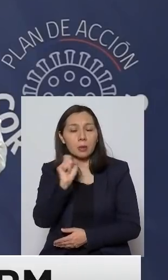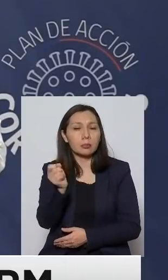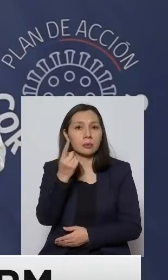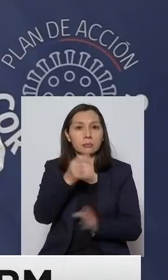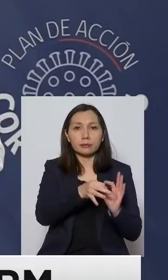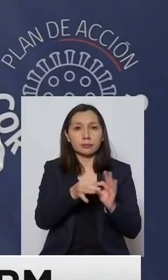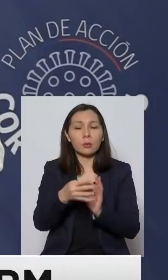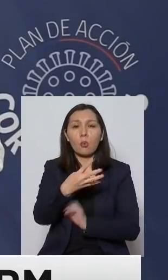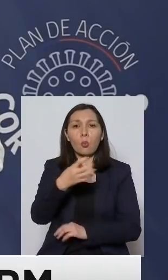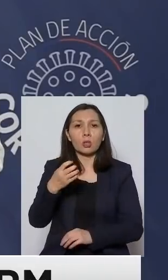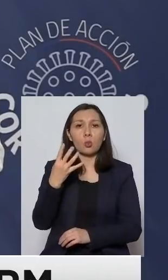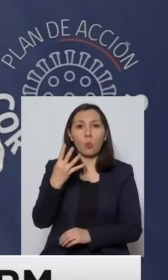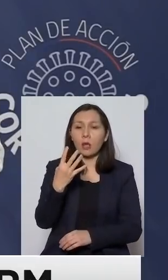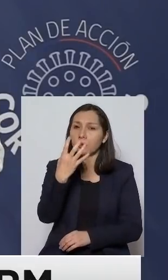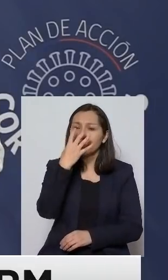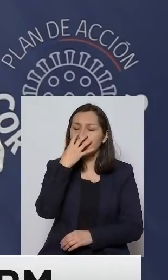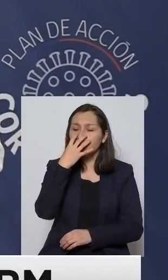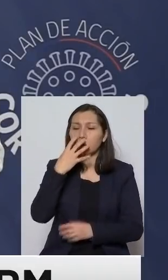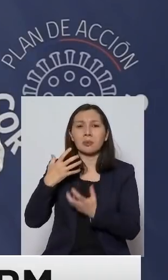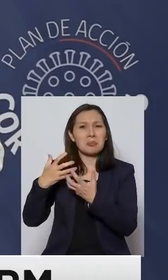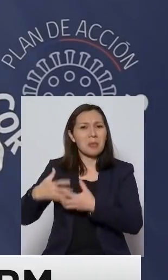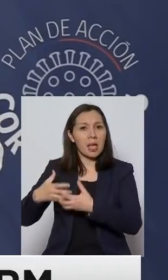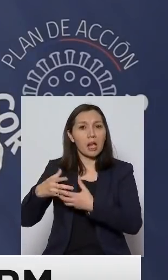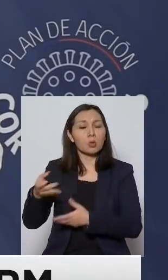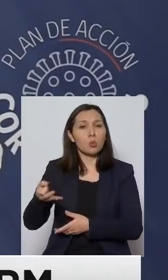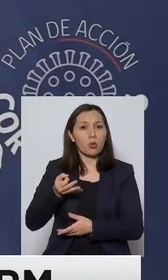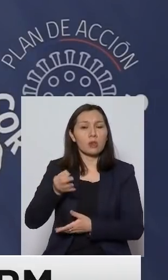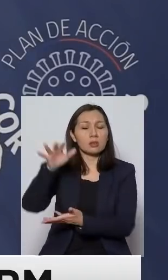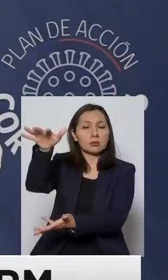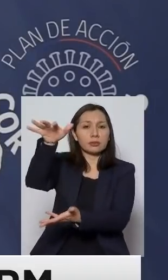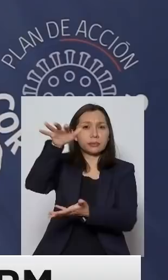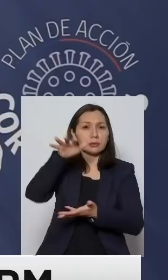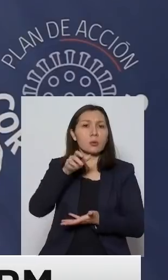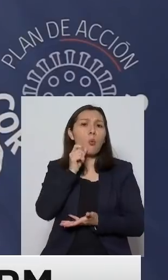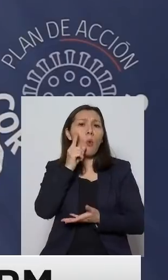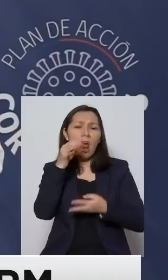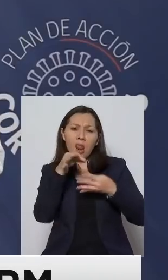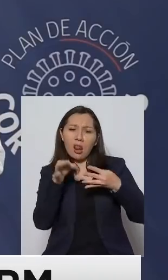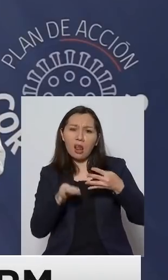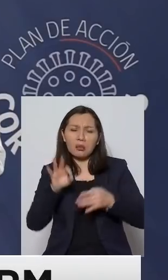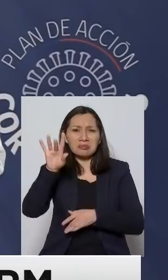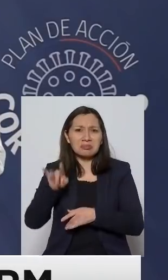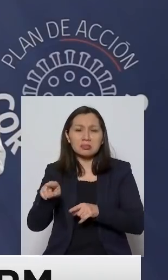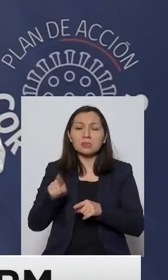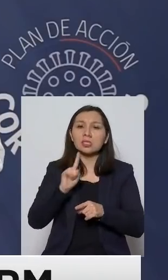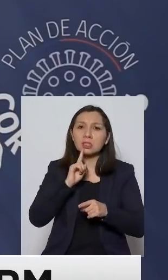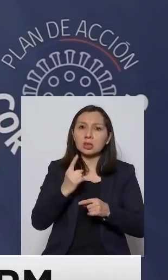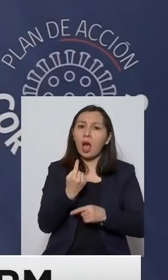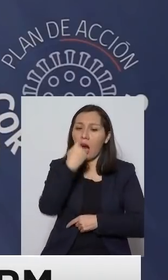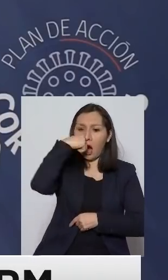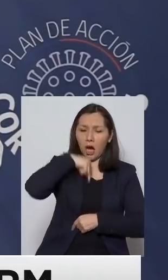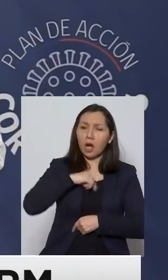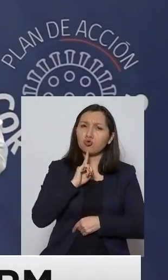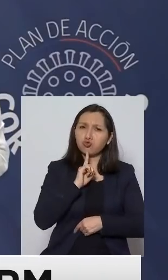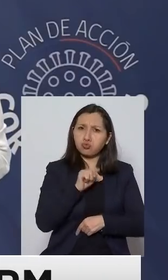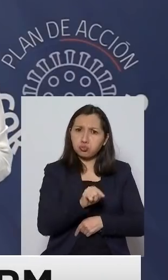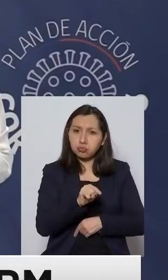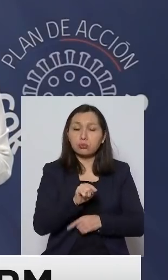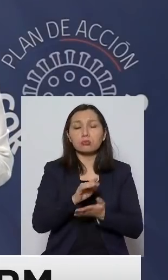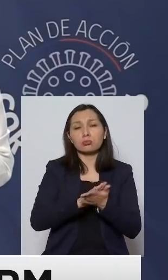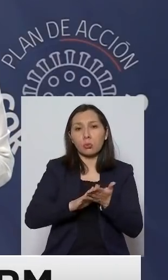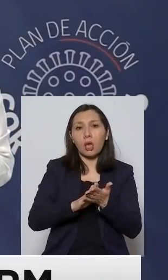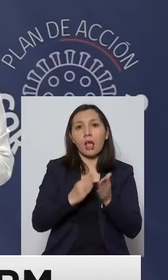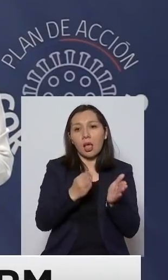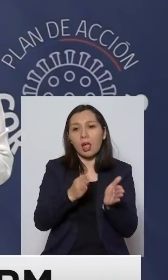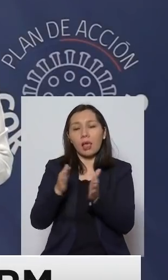por estos 404 ventiladores mecánicos que usted asegura van a llegar qué características tienen son o no invasivos por ejemplo y lo llevo también a la